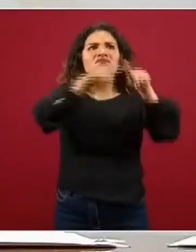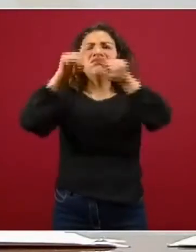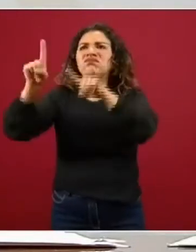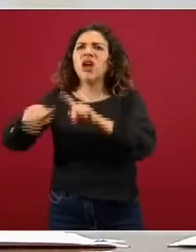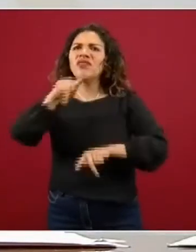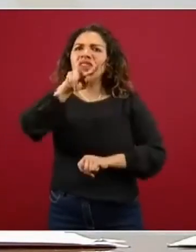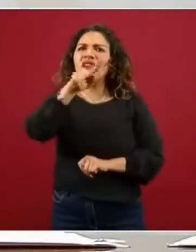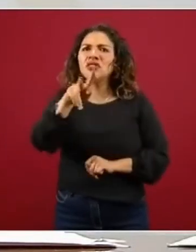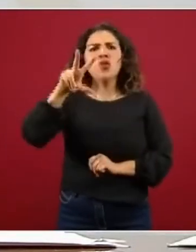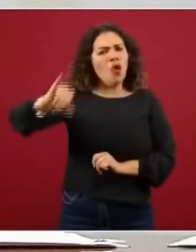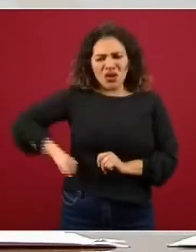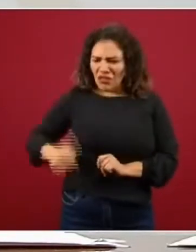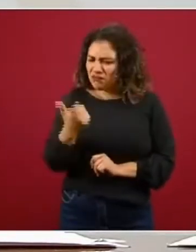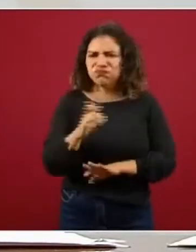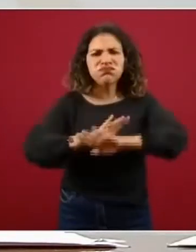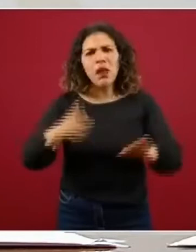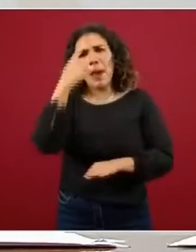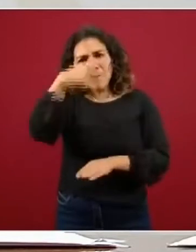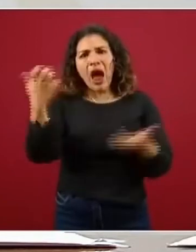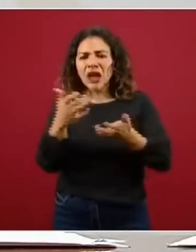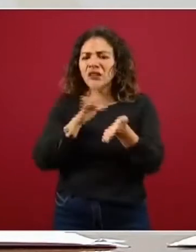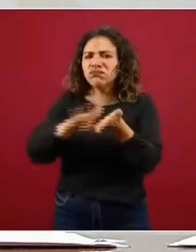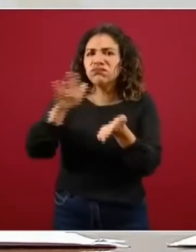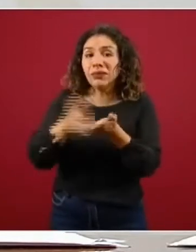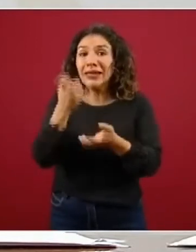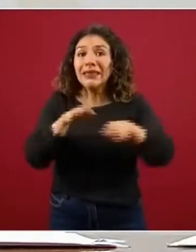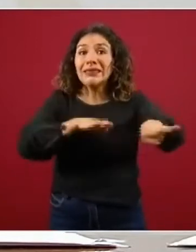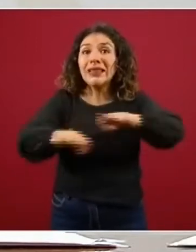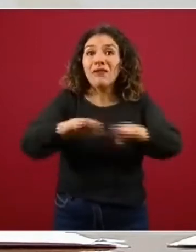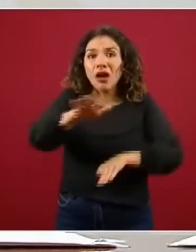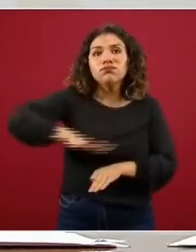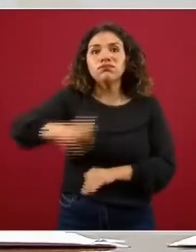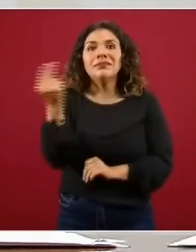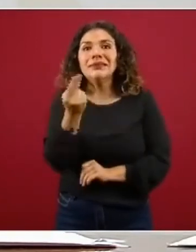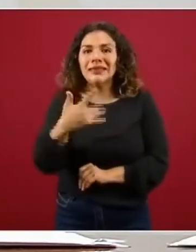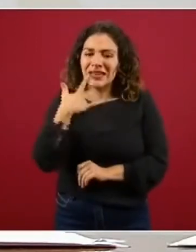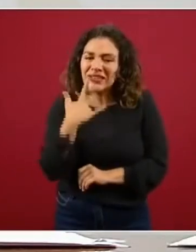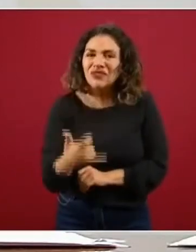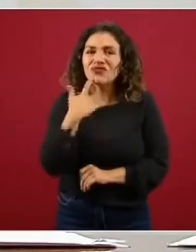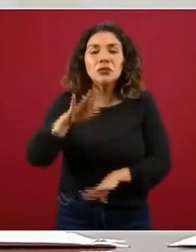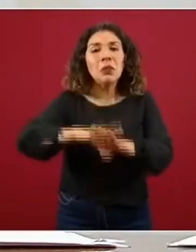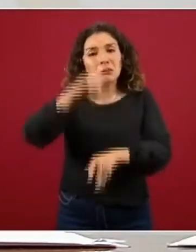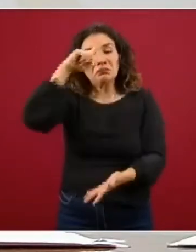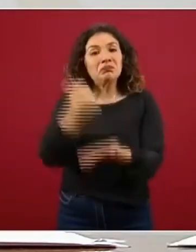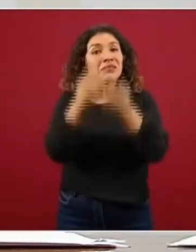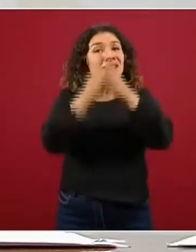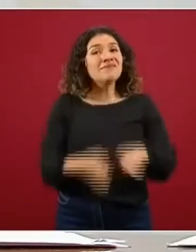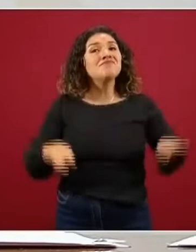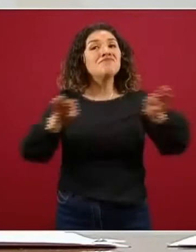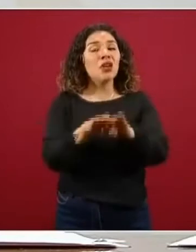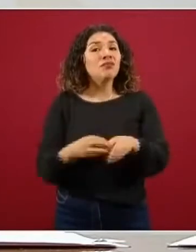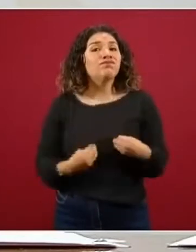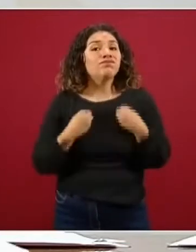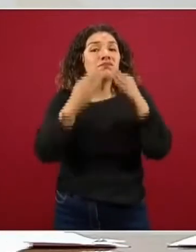fidedigna y sin ningún interés a un trabajo que los medios públicos venimos realizando, este esfuerzo que marcará de manera importante